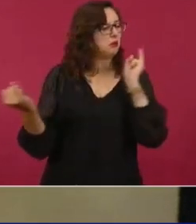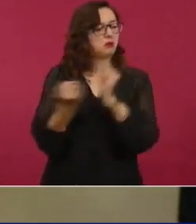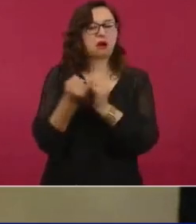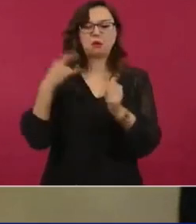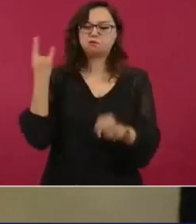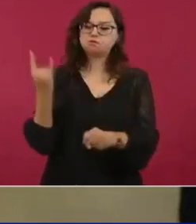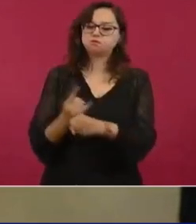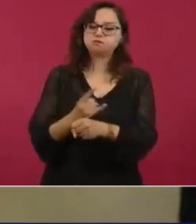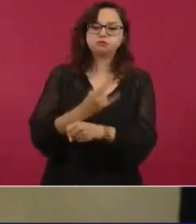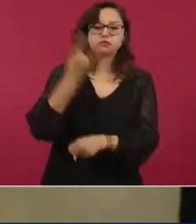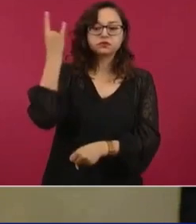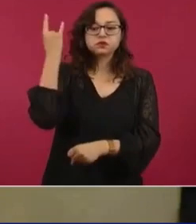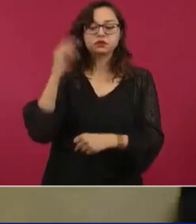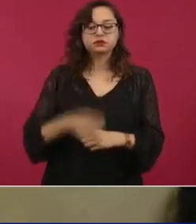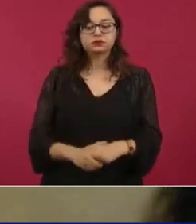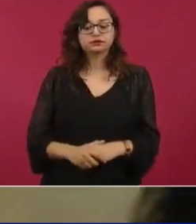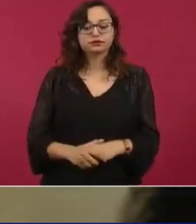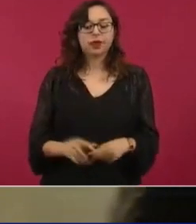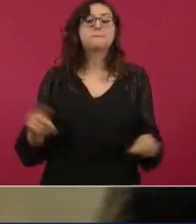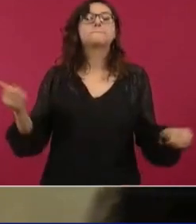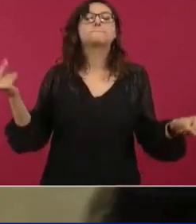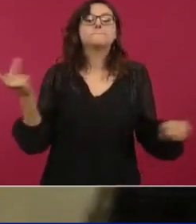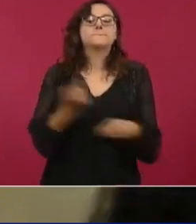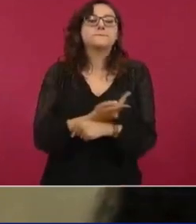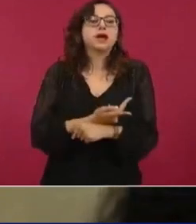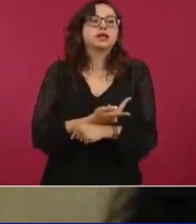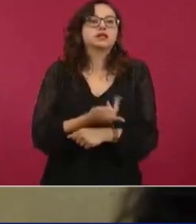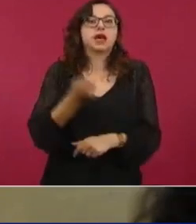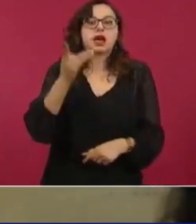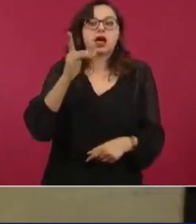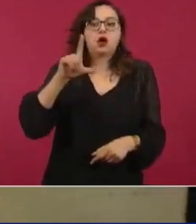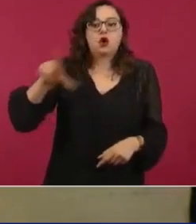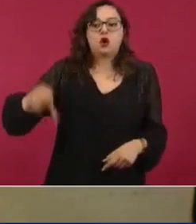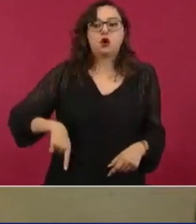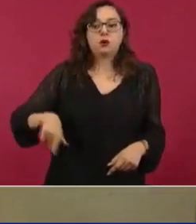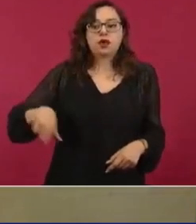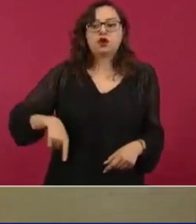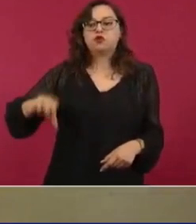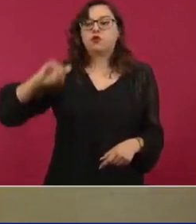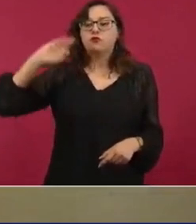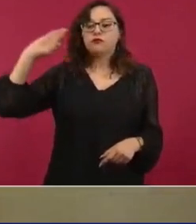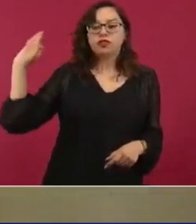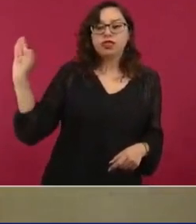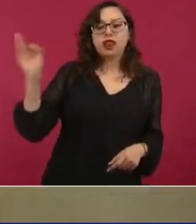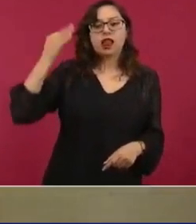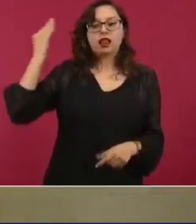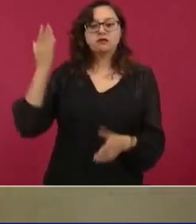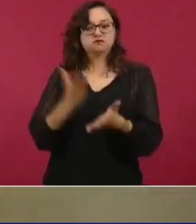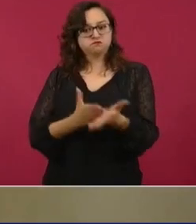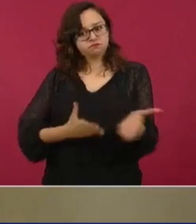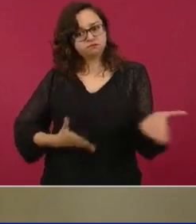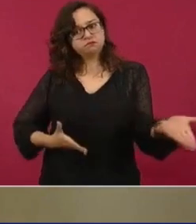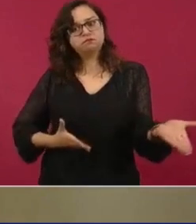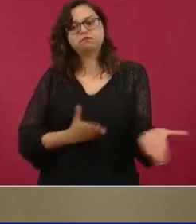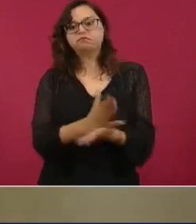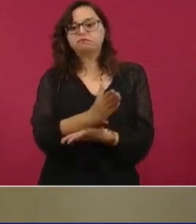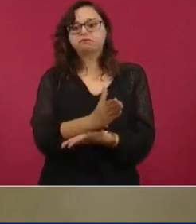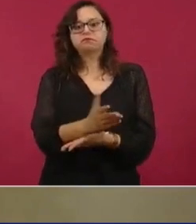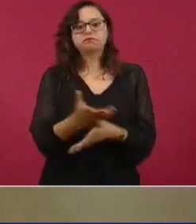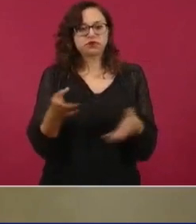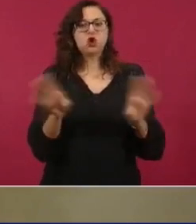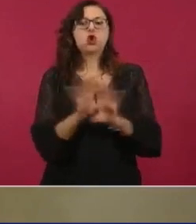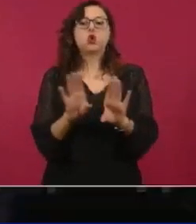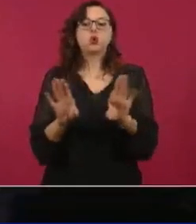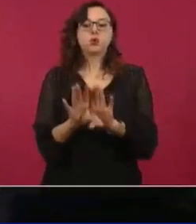¿Cómo podría participar la federación en casos de corrupción como este, señor